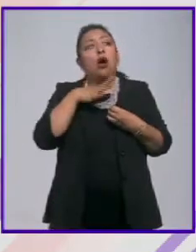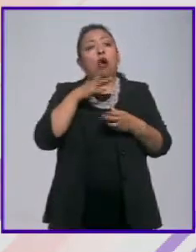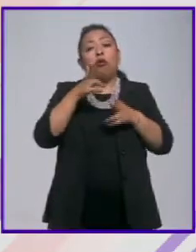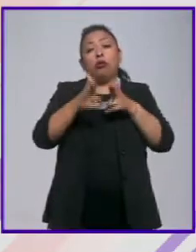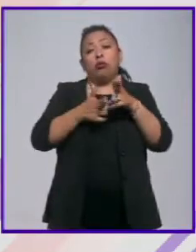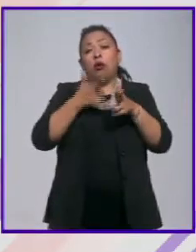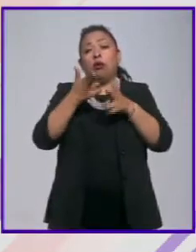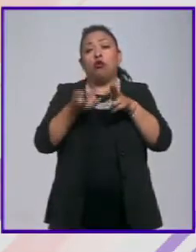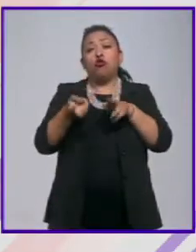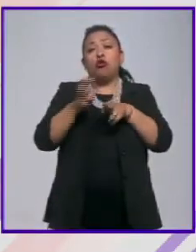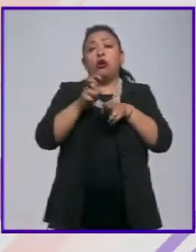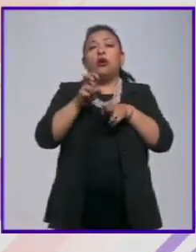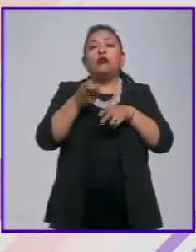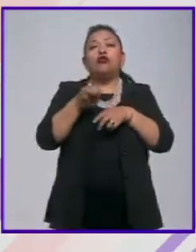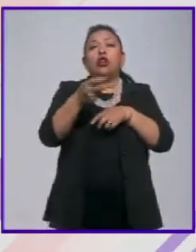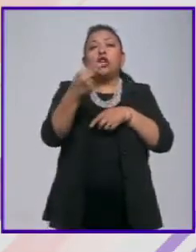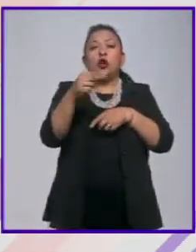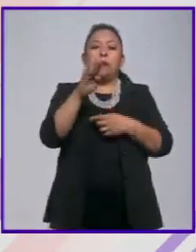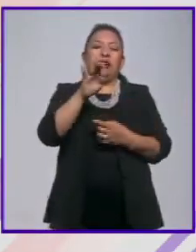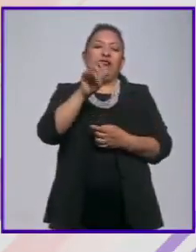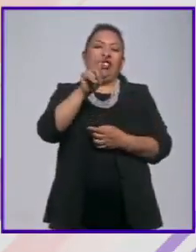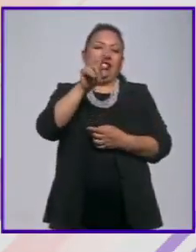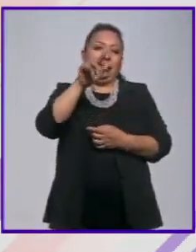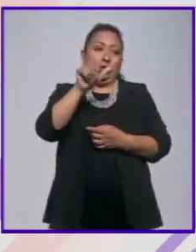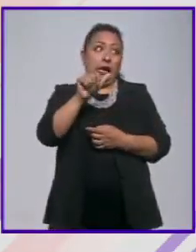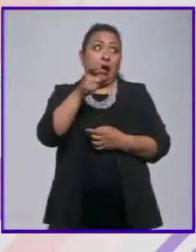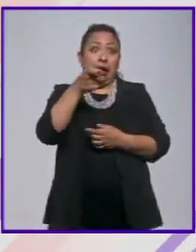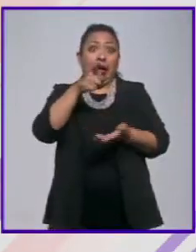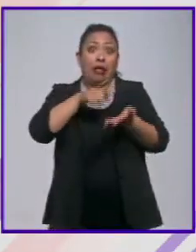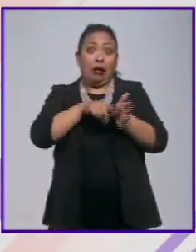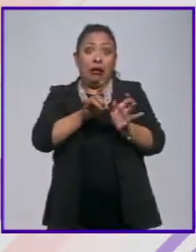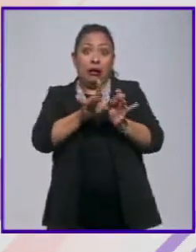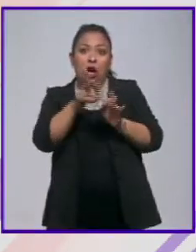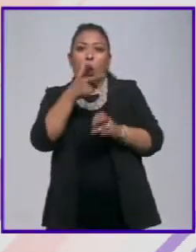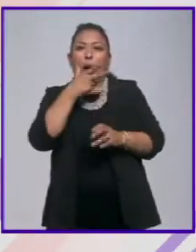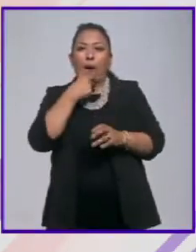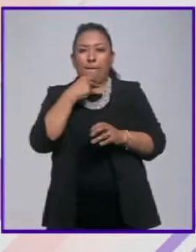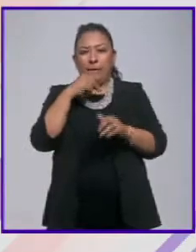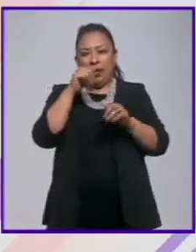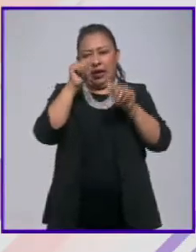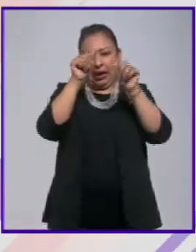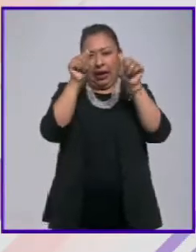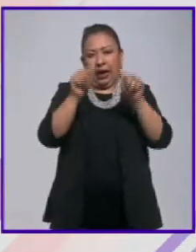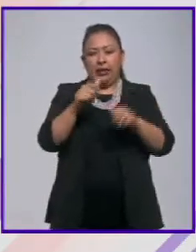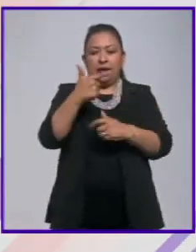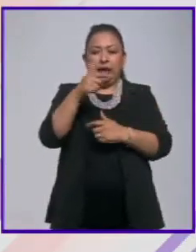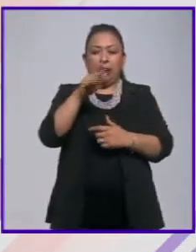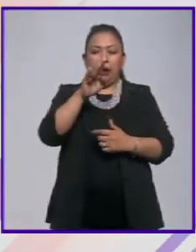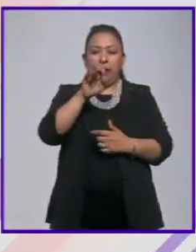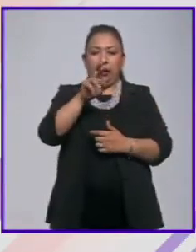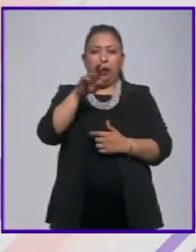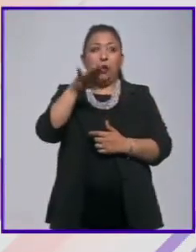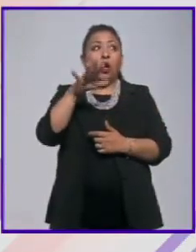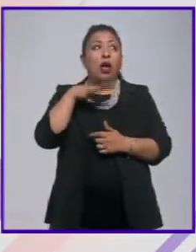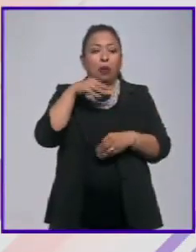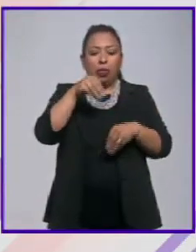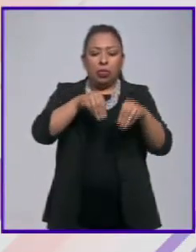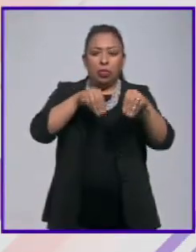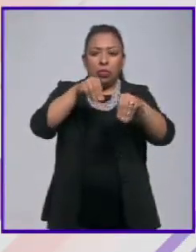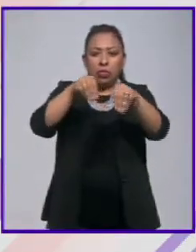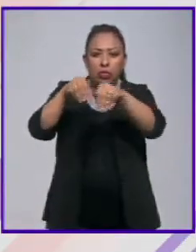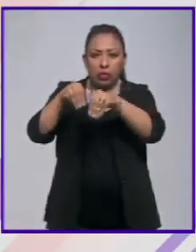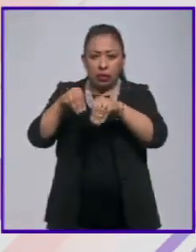por ese tren llamado La Bestia a partir de este fenómeno el artista plástico Gabriel Macotela creó una maqueta